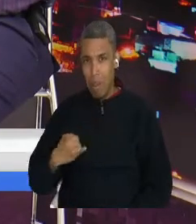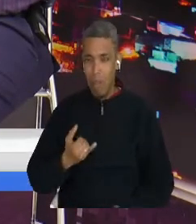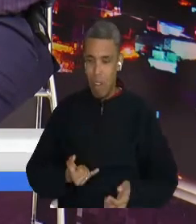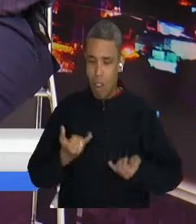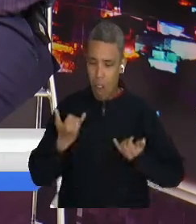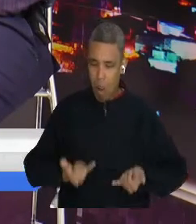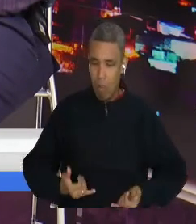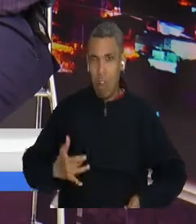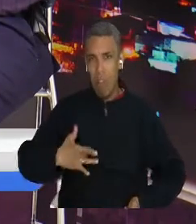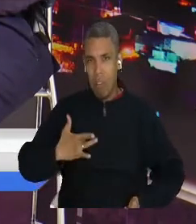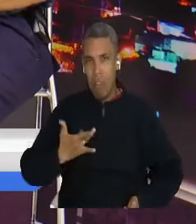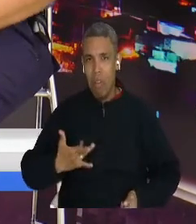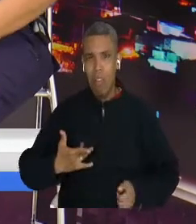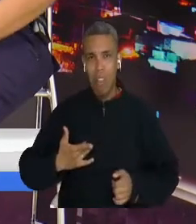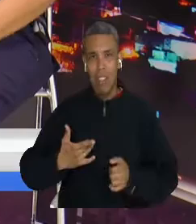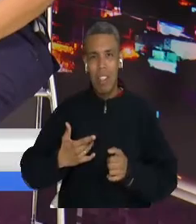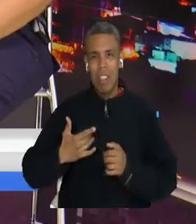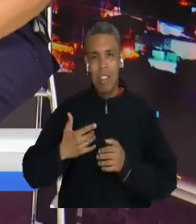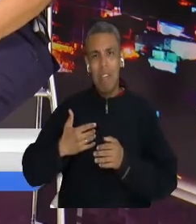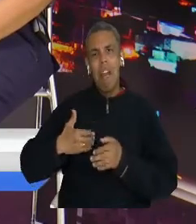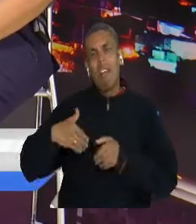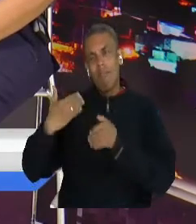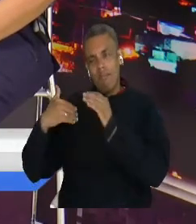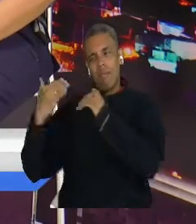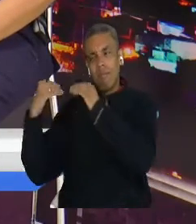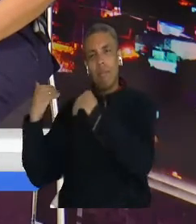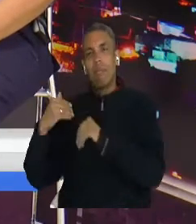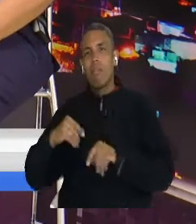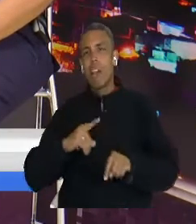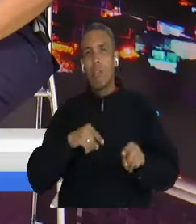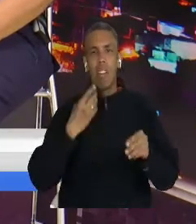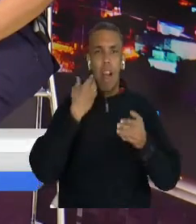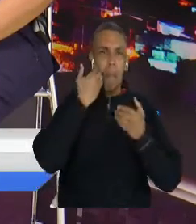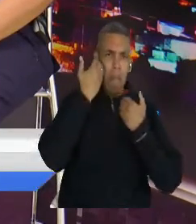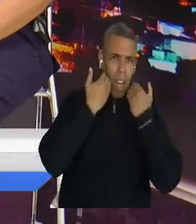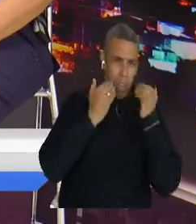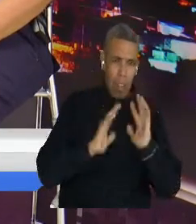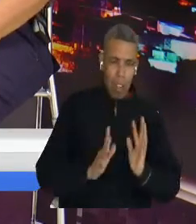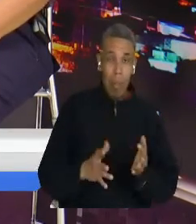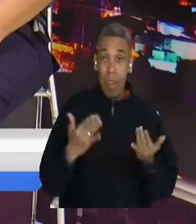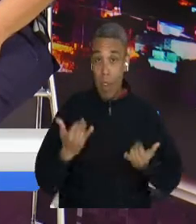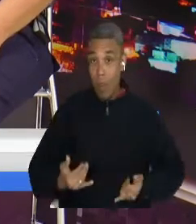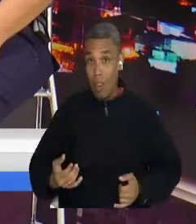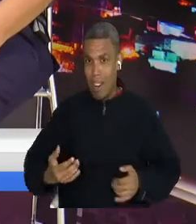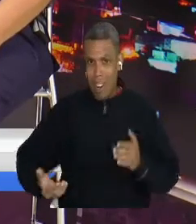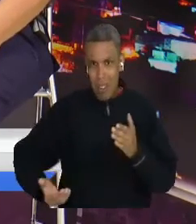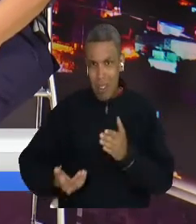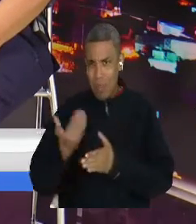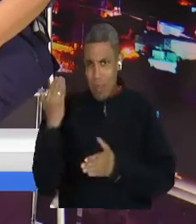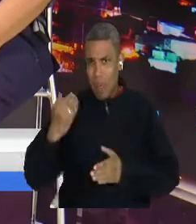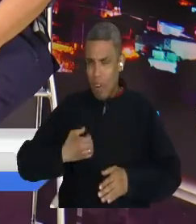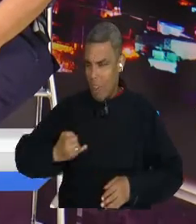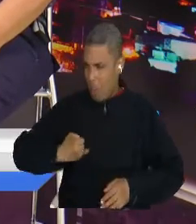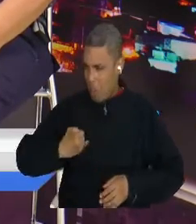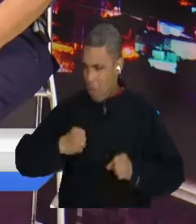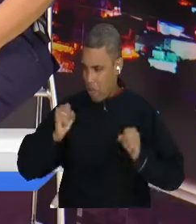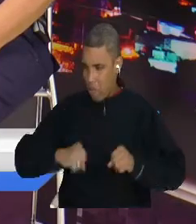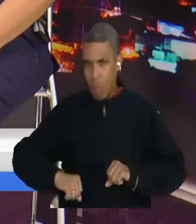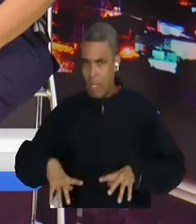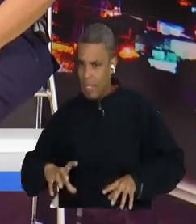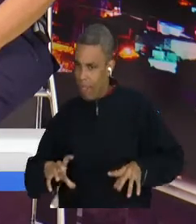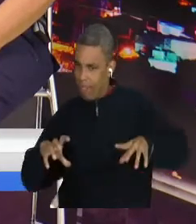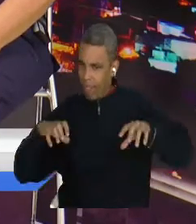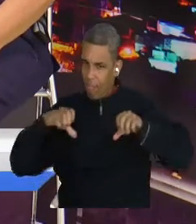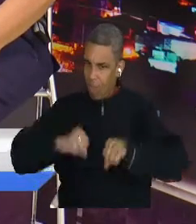acuerdos de paz, una generación que realmente va a vivir una era diferente. Es claro que sí, no hay que